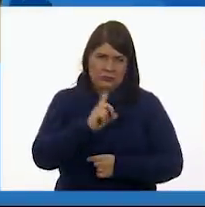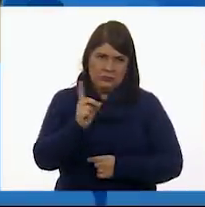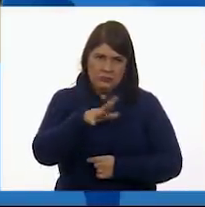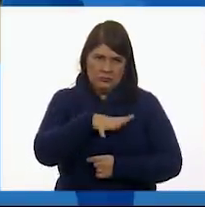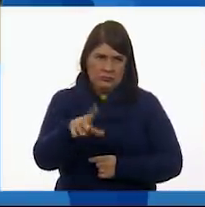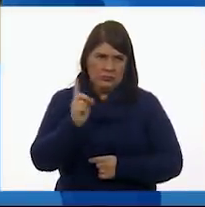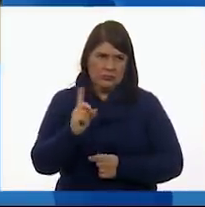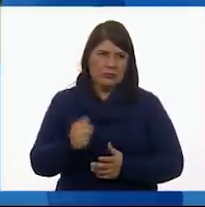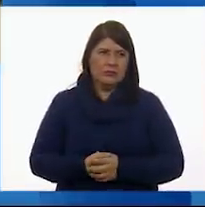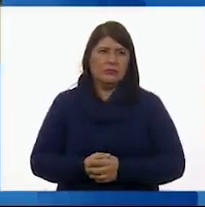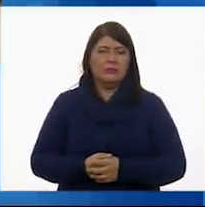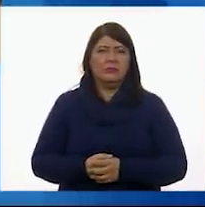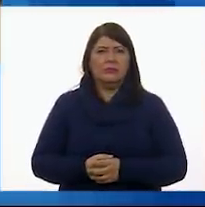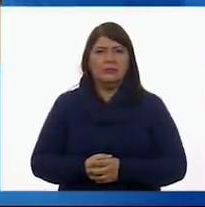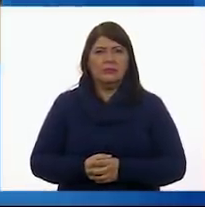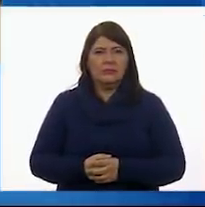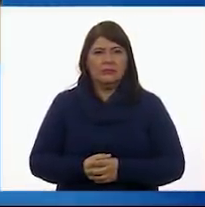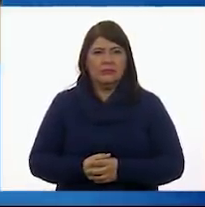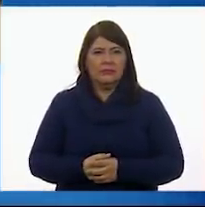Bueno.